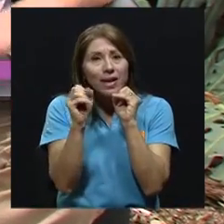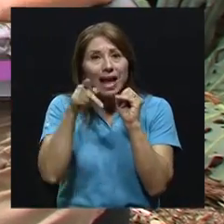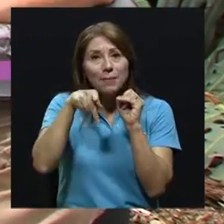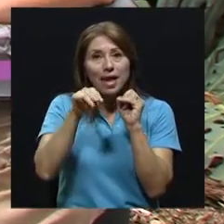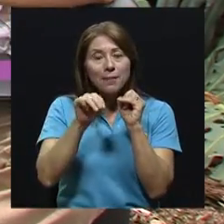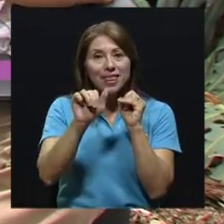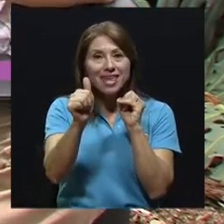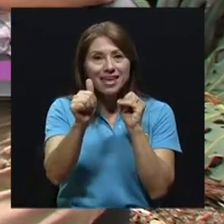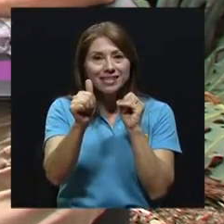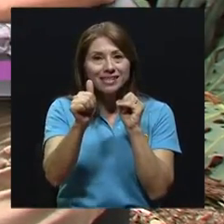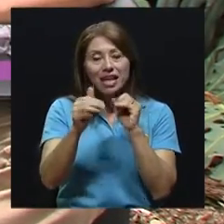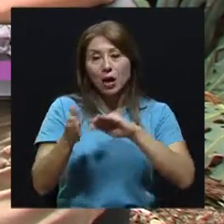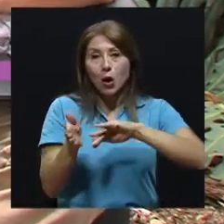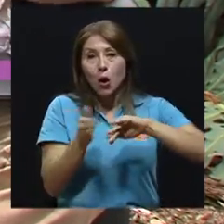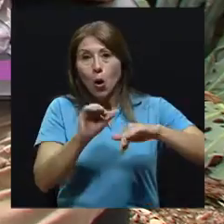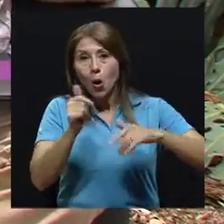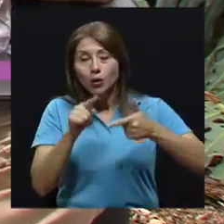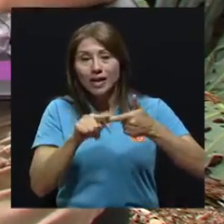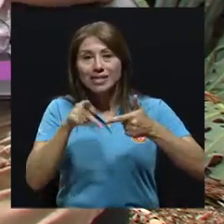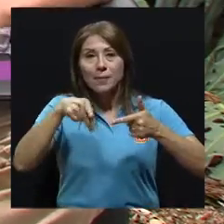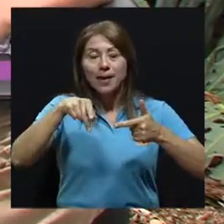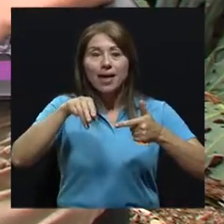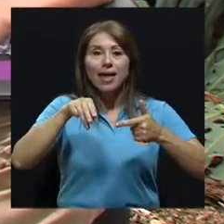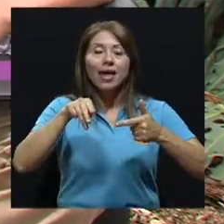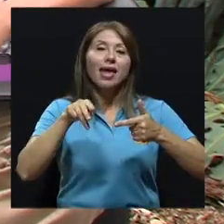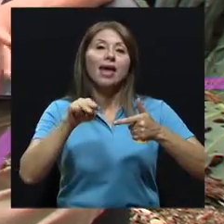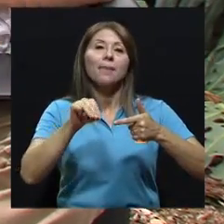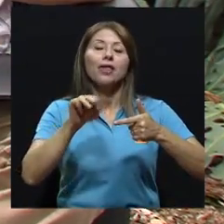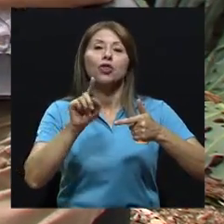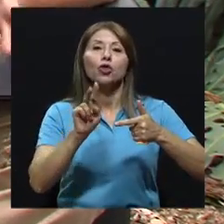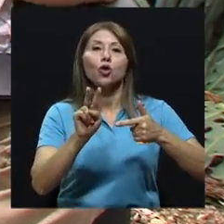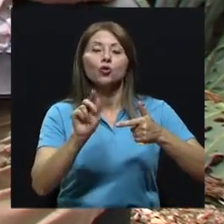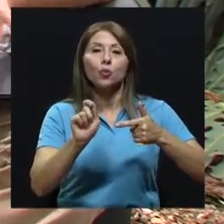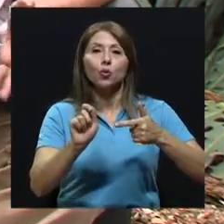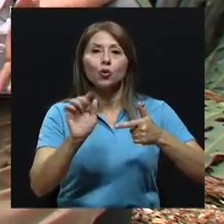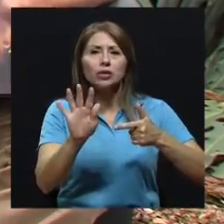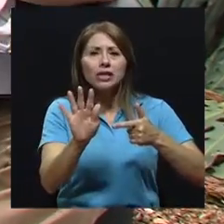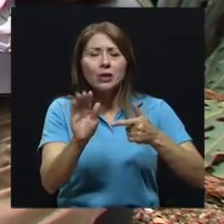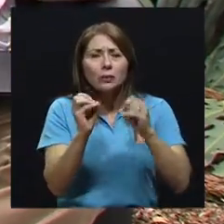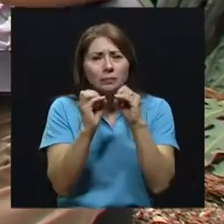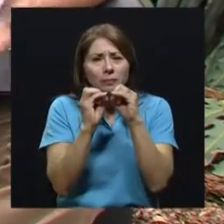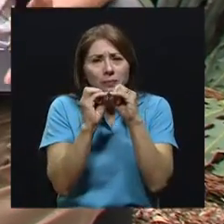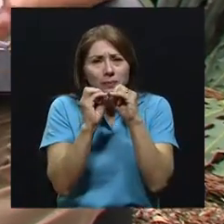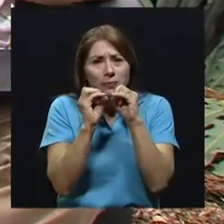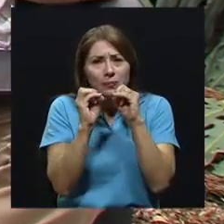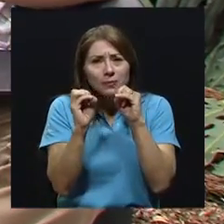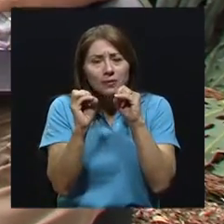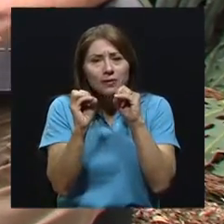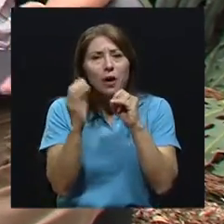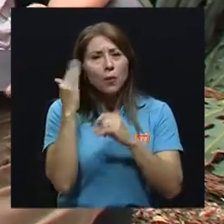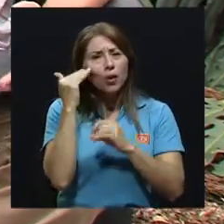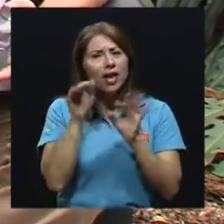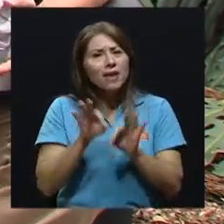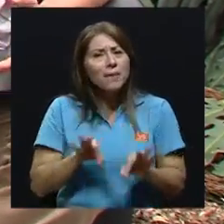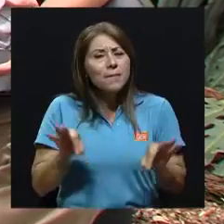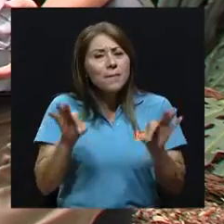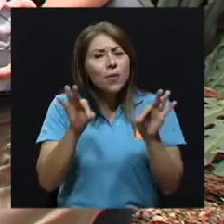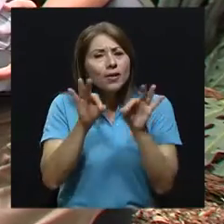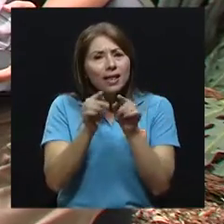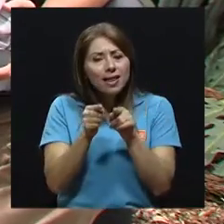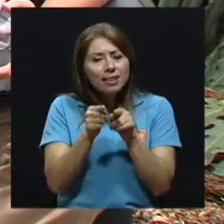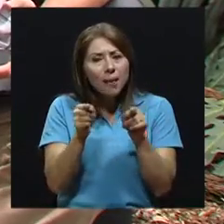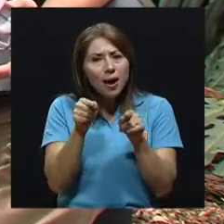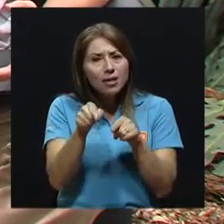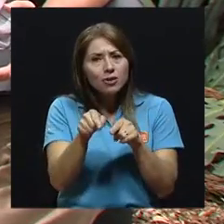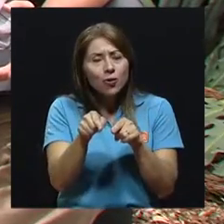.5, o menores a 2,5 micras, son todavía más finas. ¿Y cuál es la importancia del tamaño? Bueno, porque la importancia del tamaño nos a dar qué tanto esas